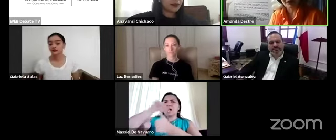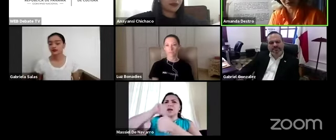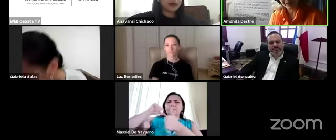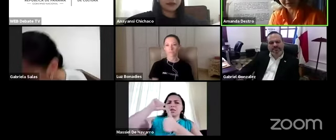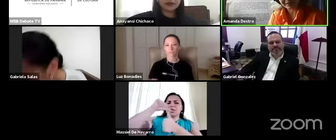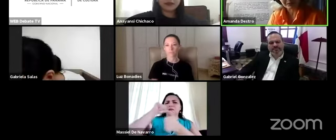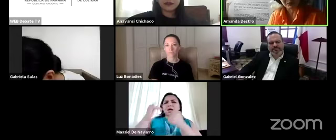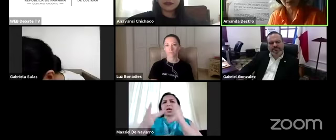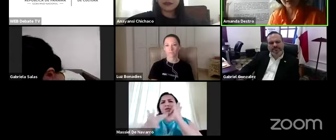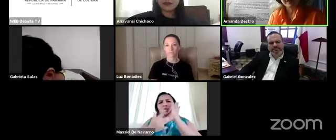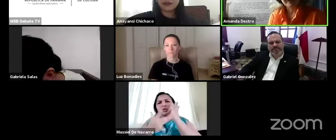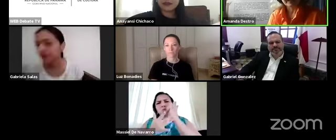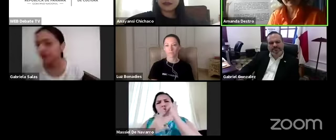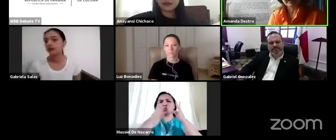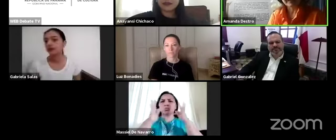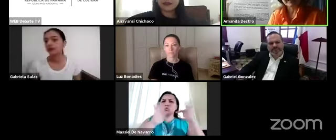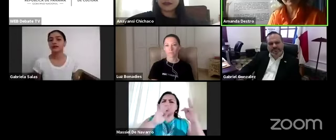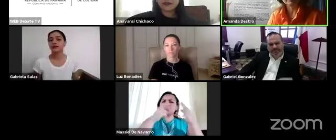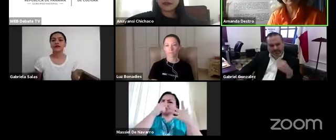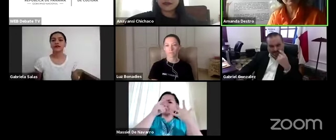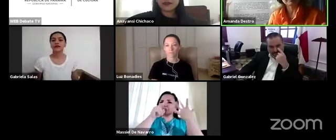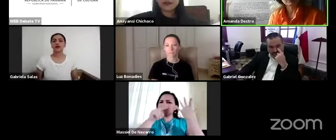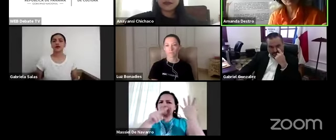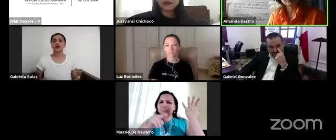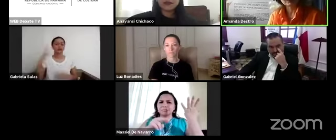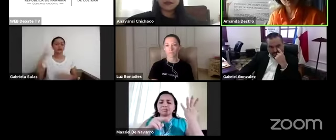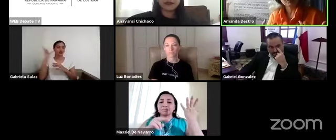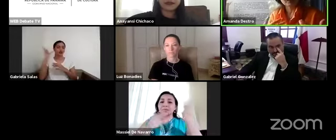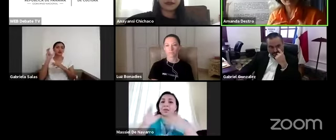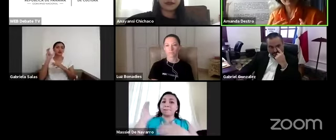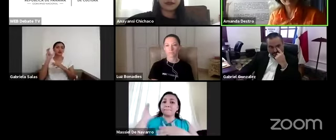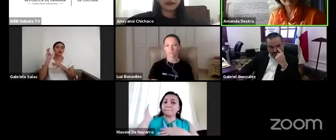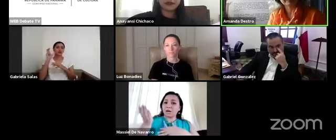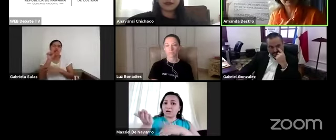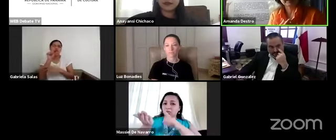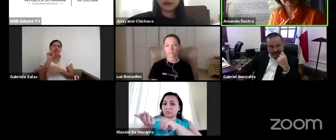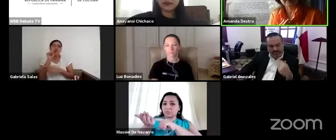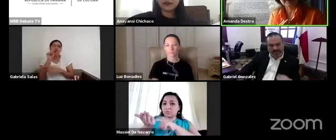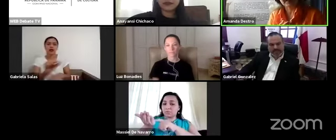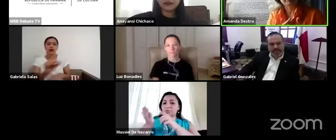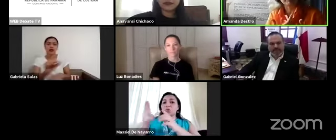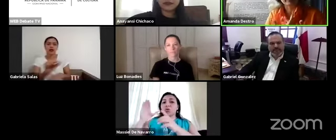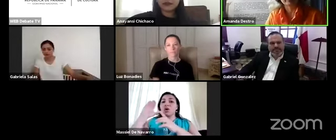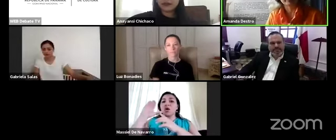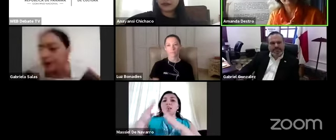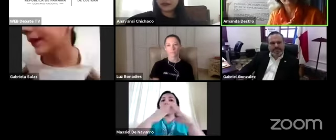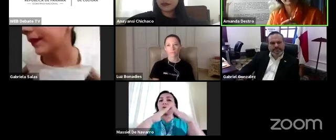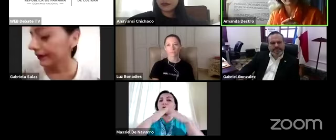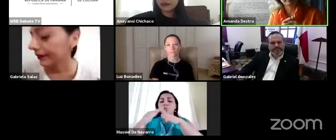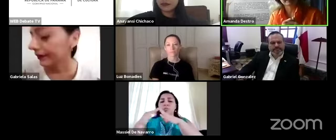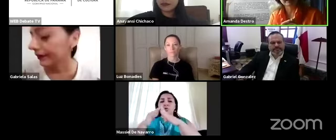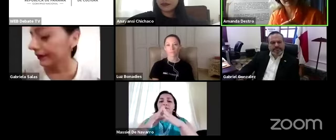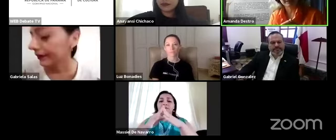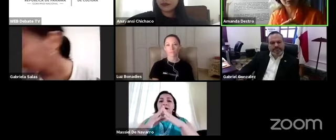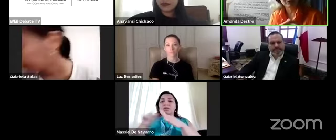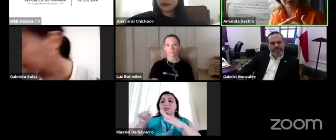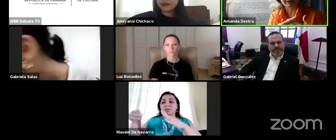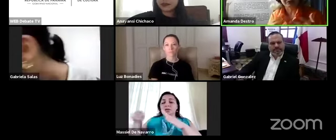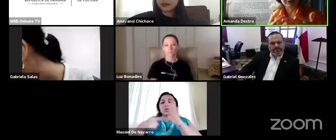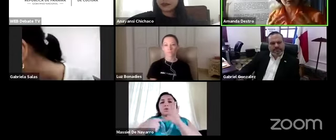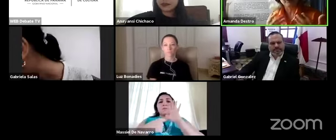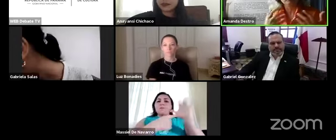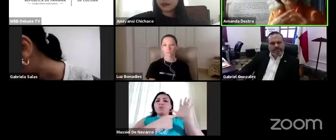de cualquier tipo y a través del patrimonio la comunidad se refleja, se crean estos